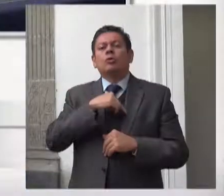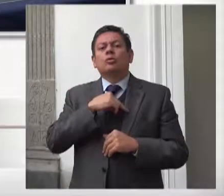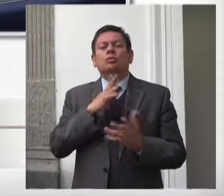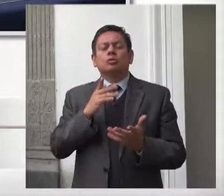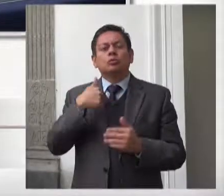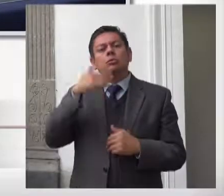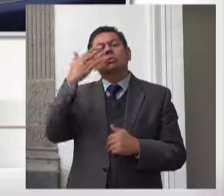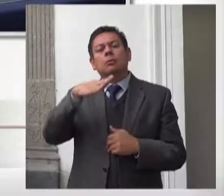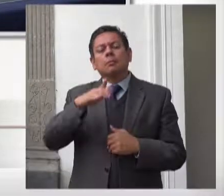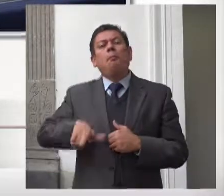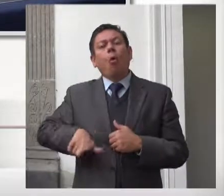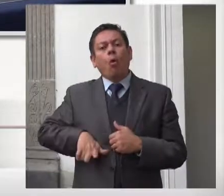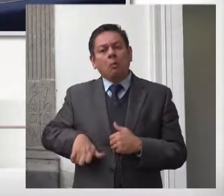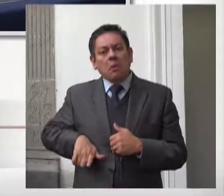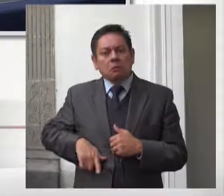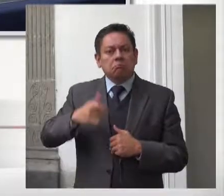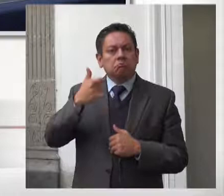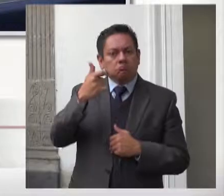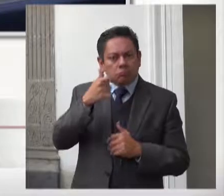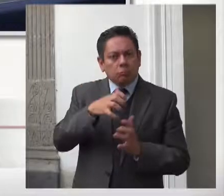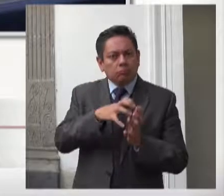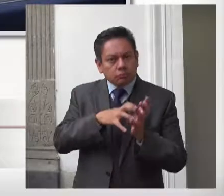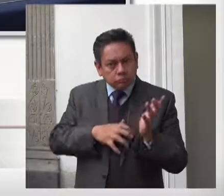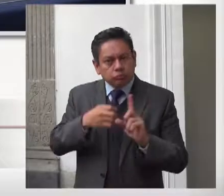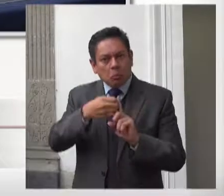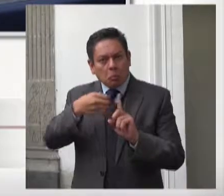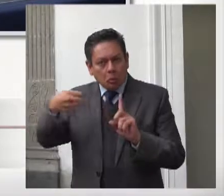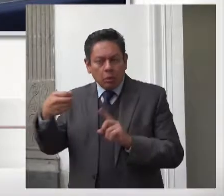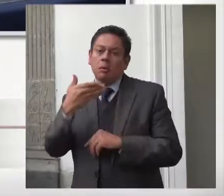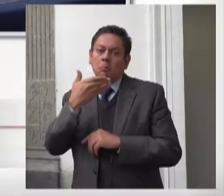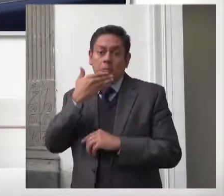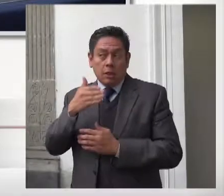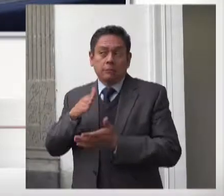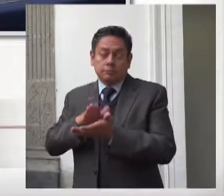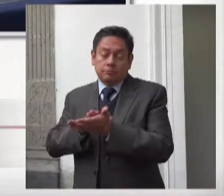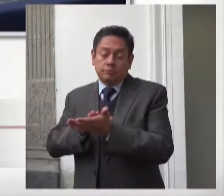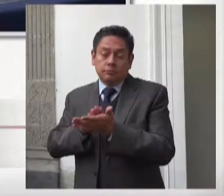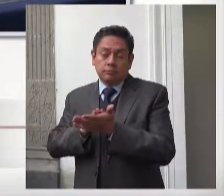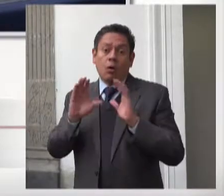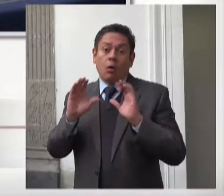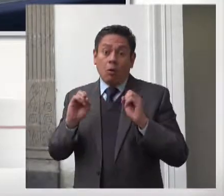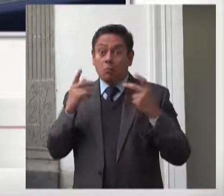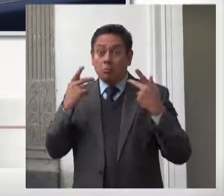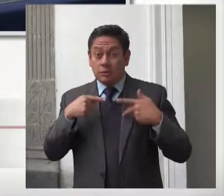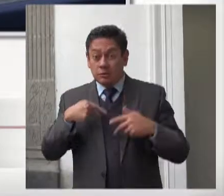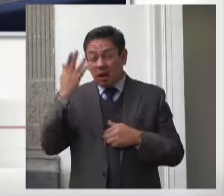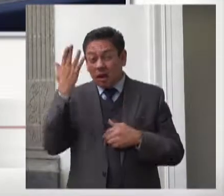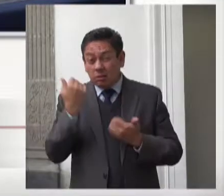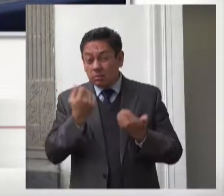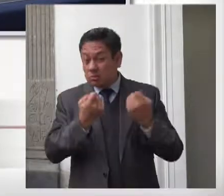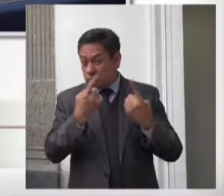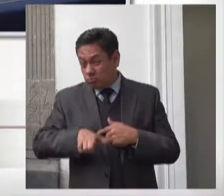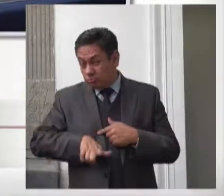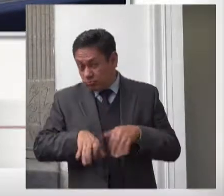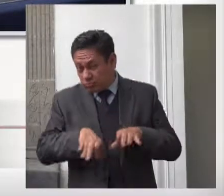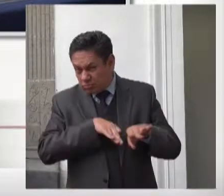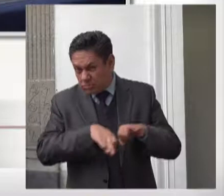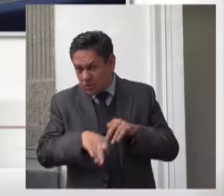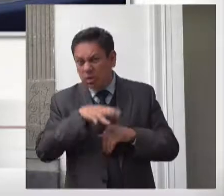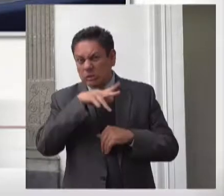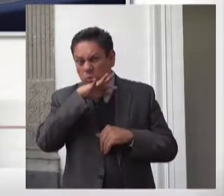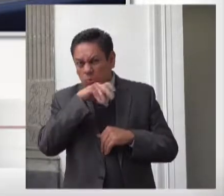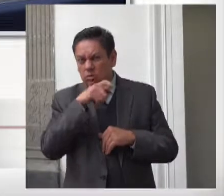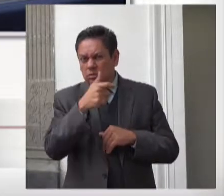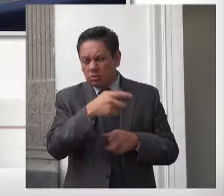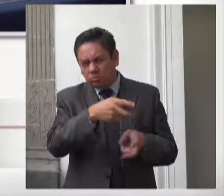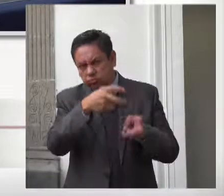control del gasto público, así como la investigación y sanción de actos de corrupción. No